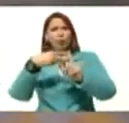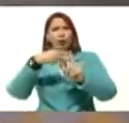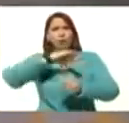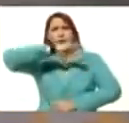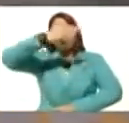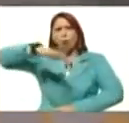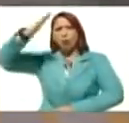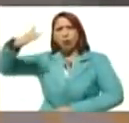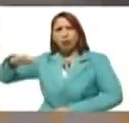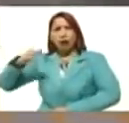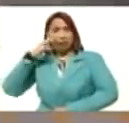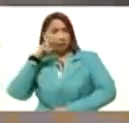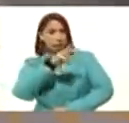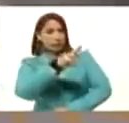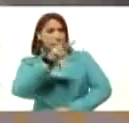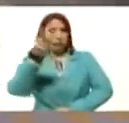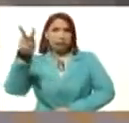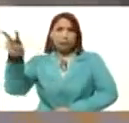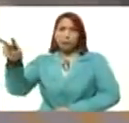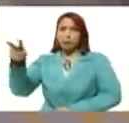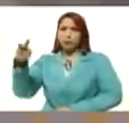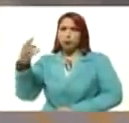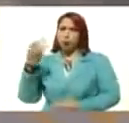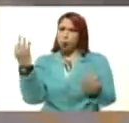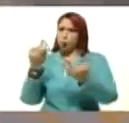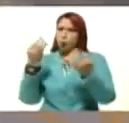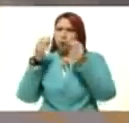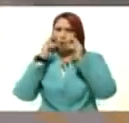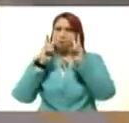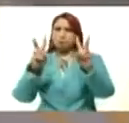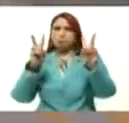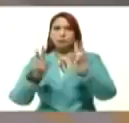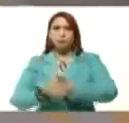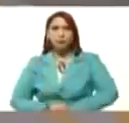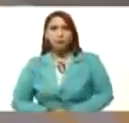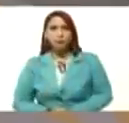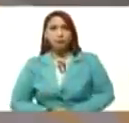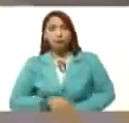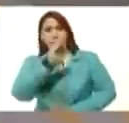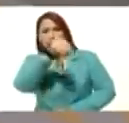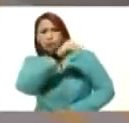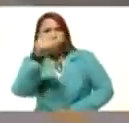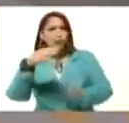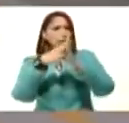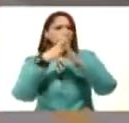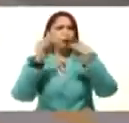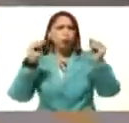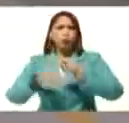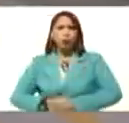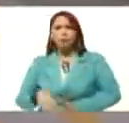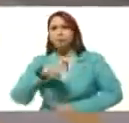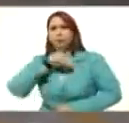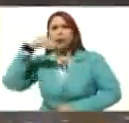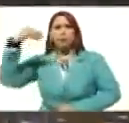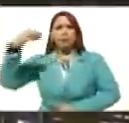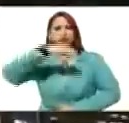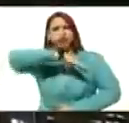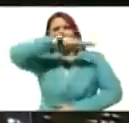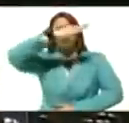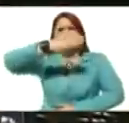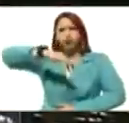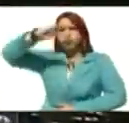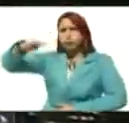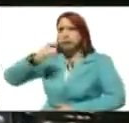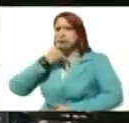para tener la altura suficiente, para tener las bendiciones de los espíritus del Guaraira Repano.